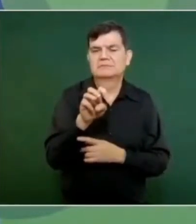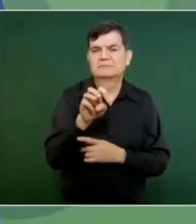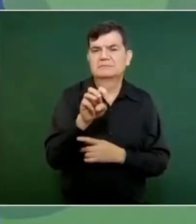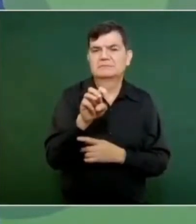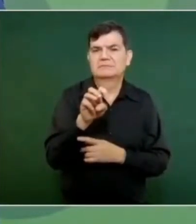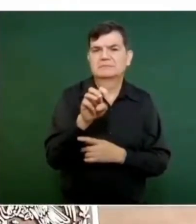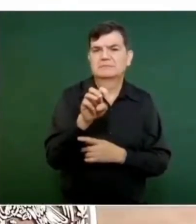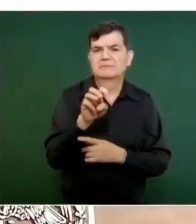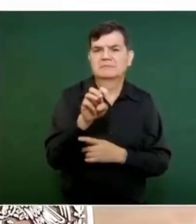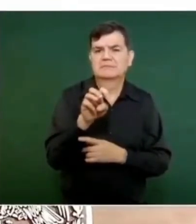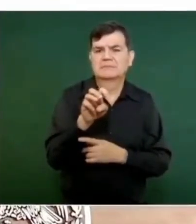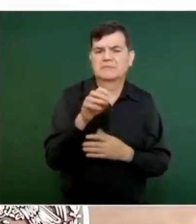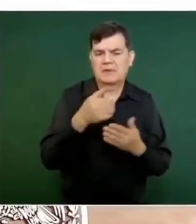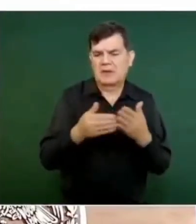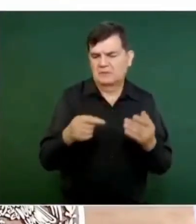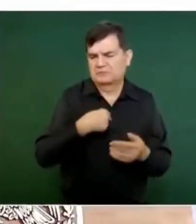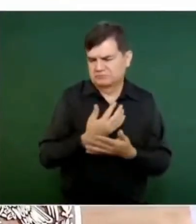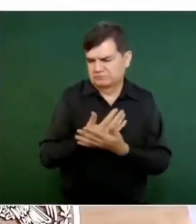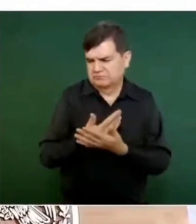Pero ahora lo vemos.